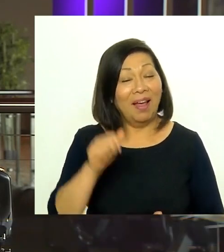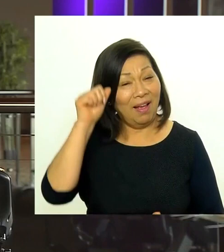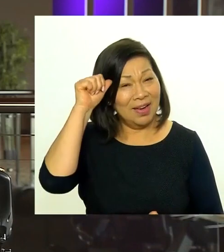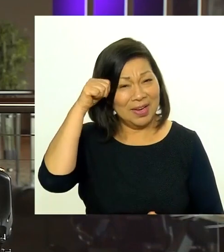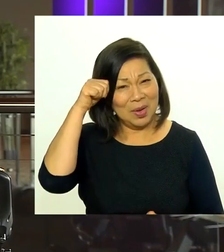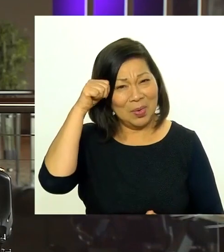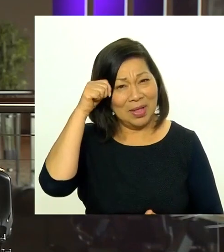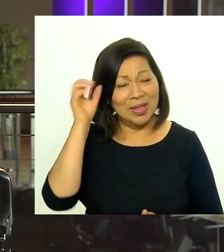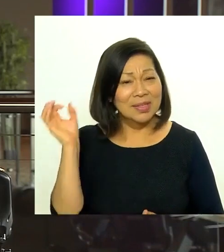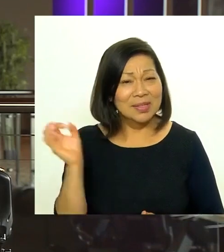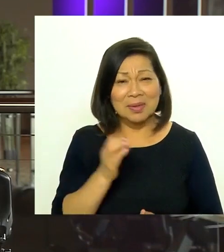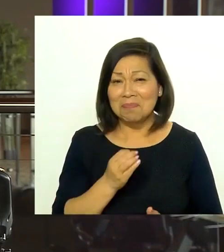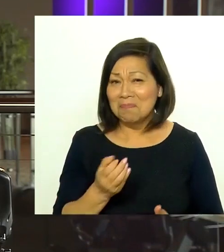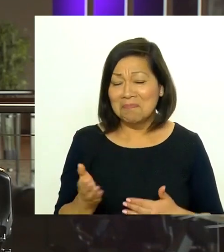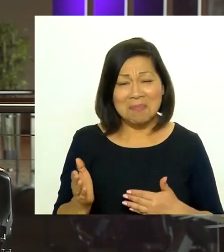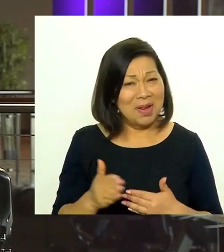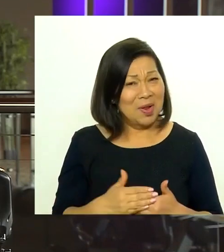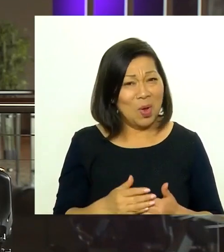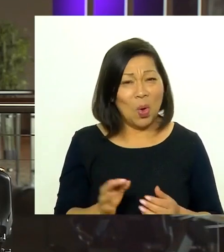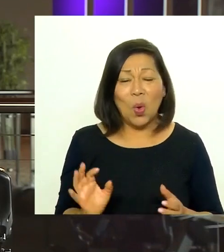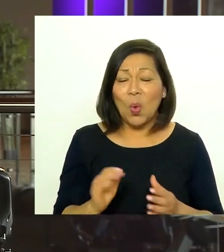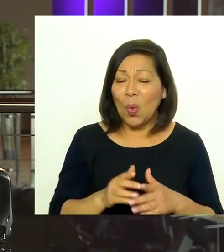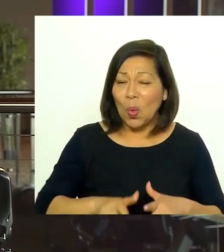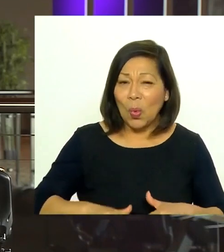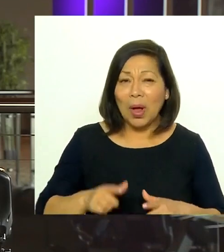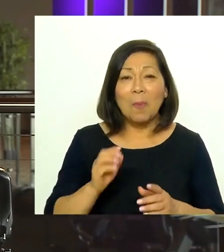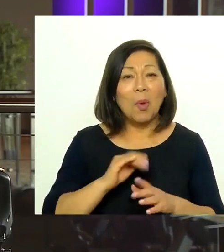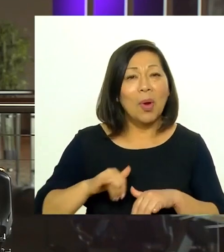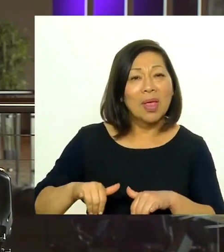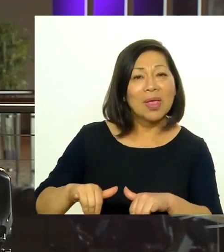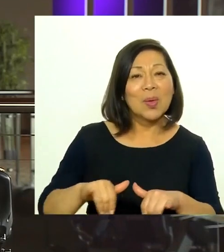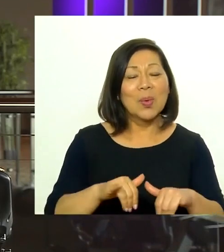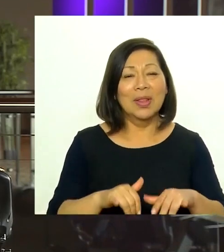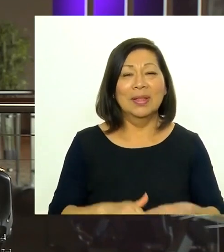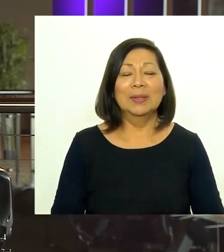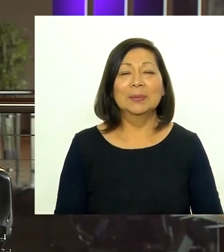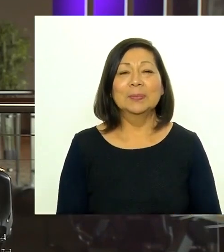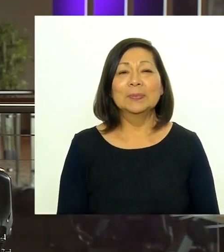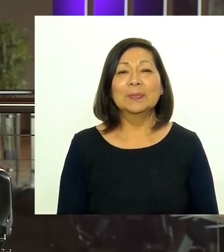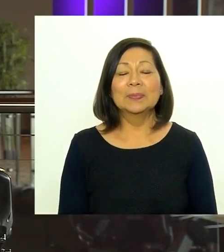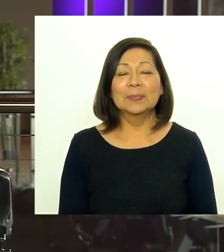y recuerden sinbarreras un espacio por la igualdad.